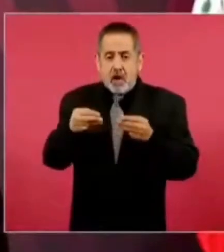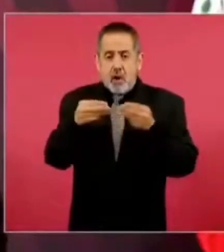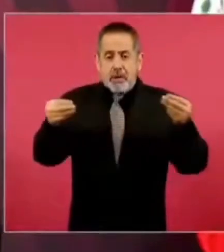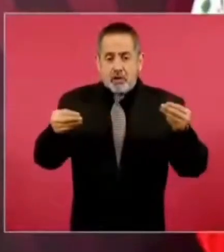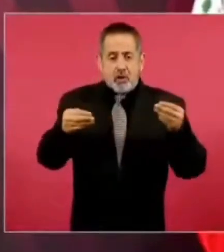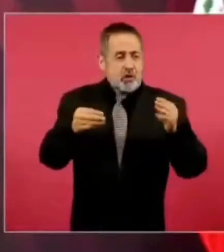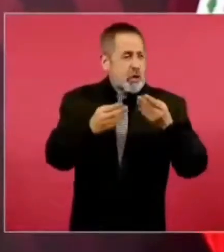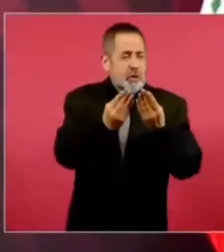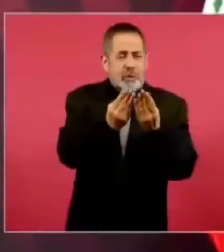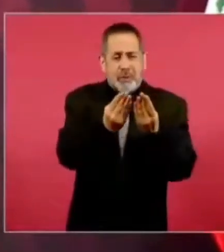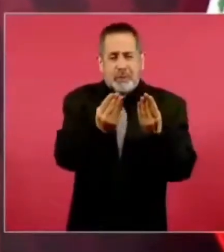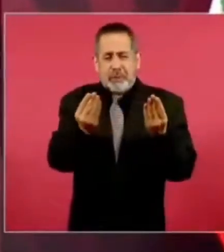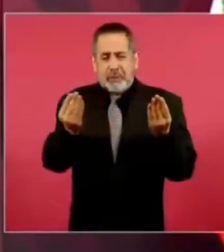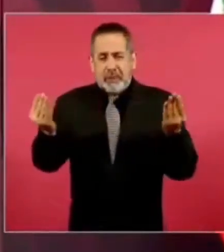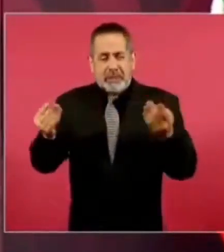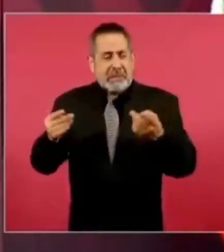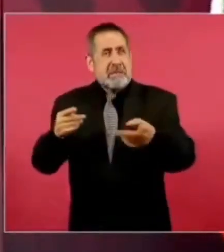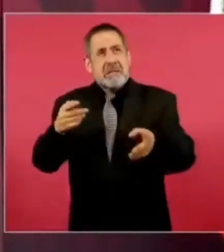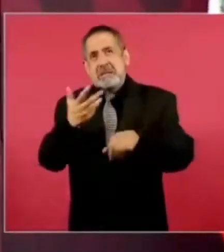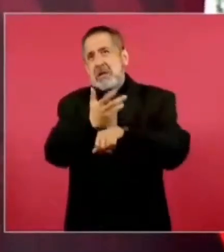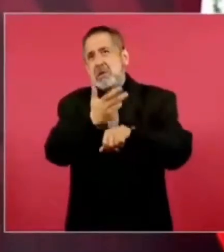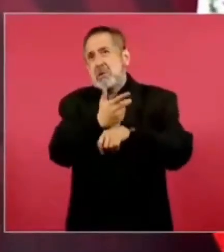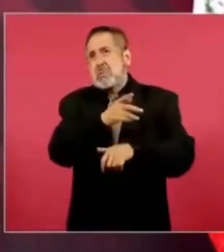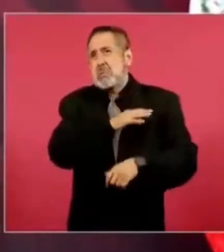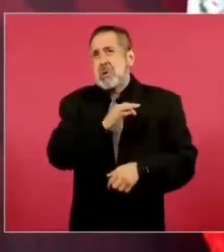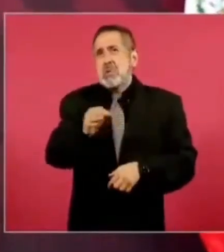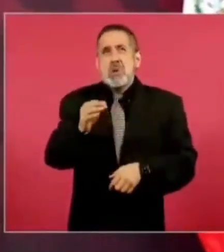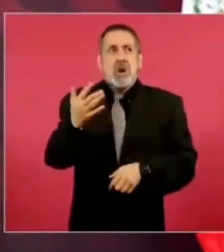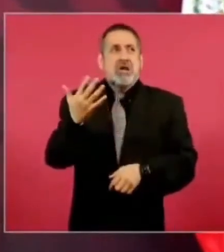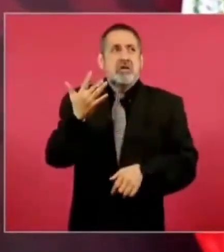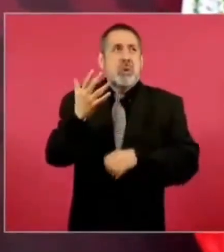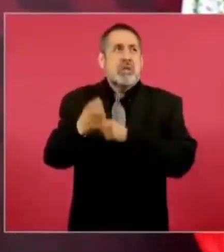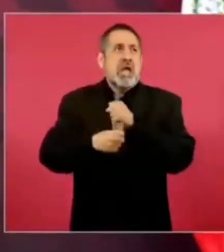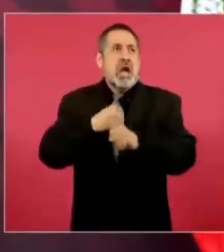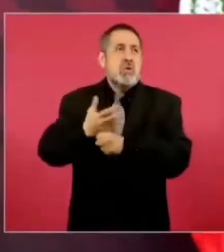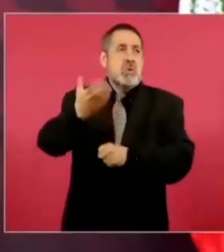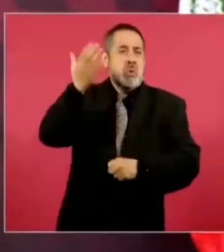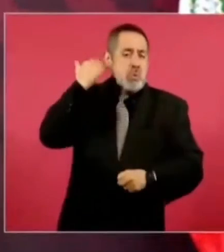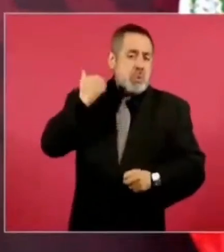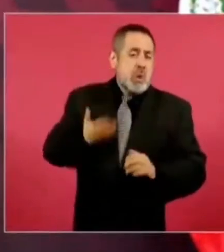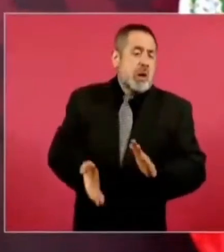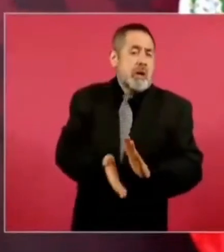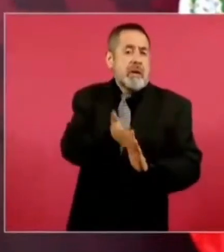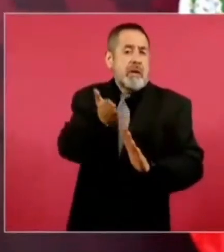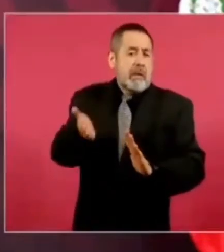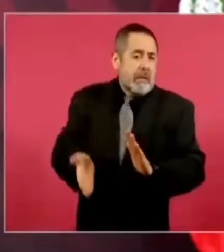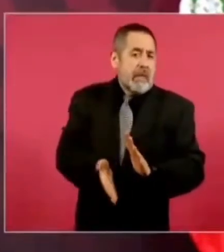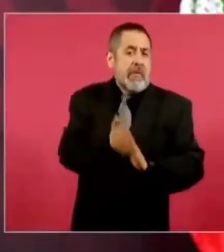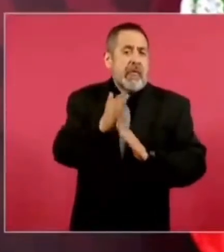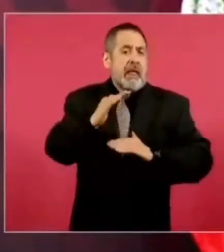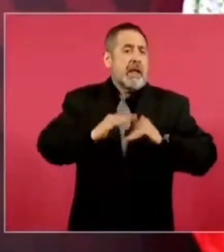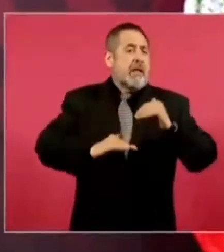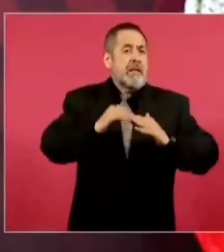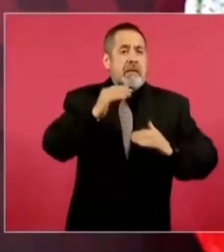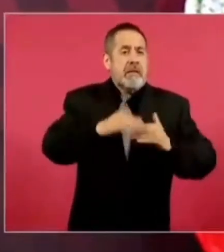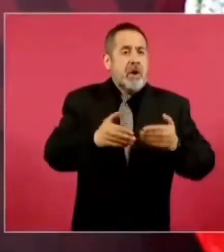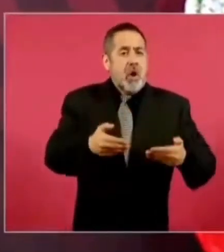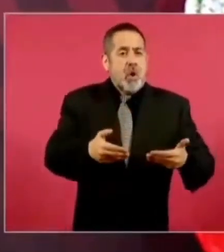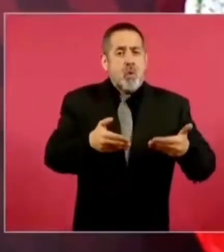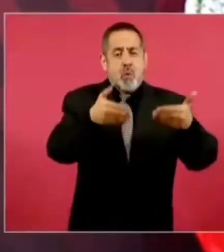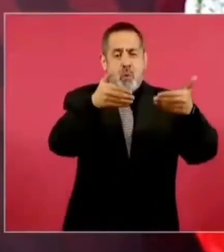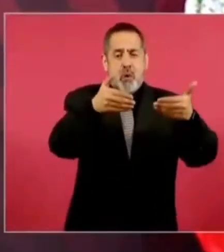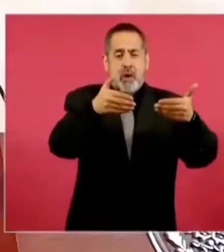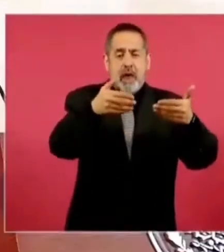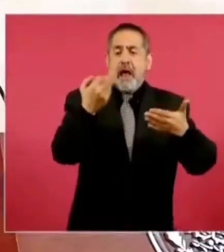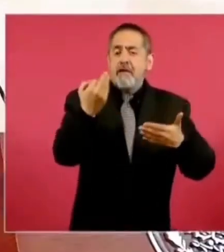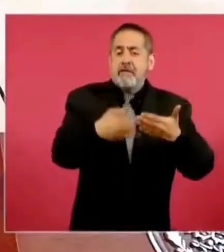cincuenta años construyendo por tramos el muro y deben